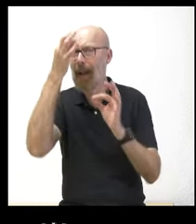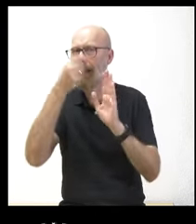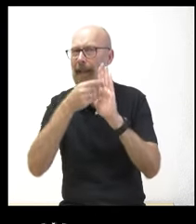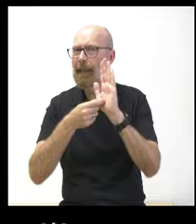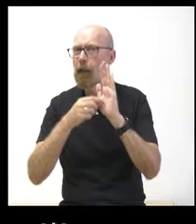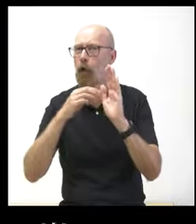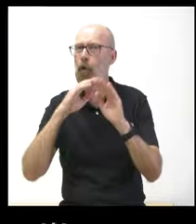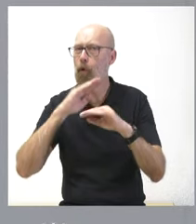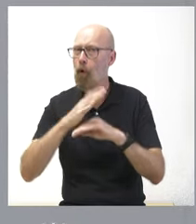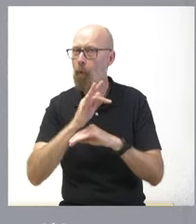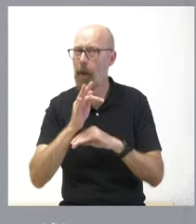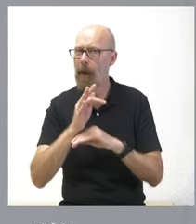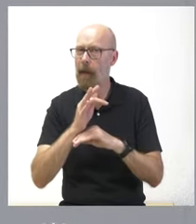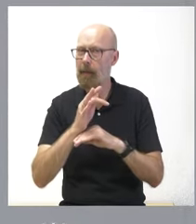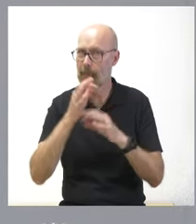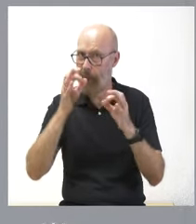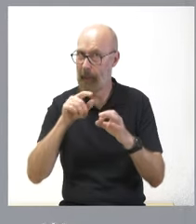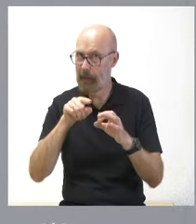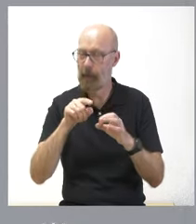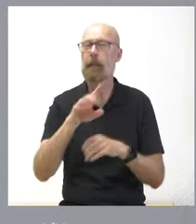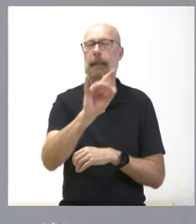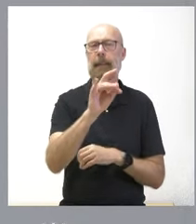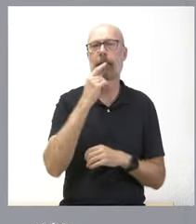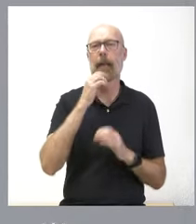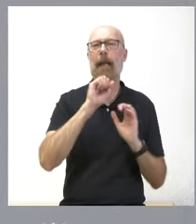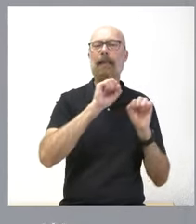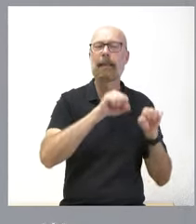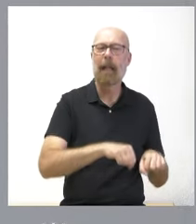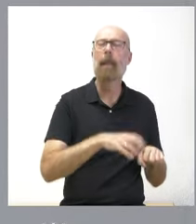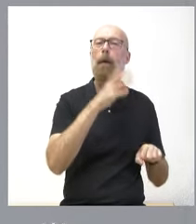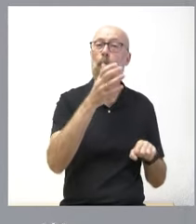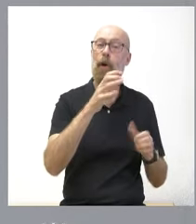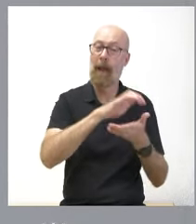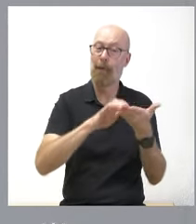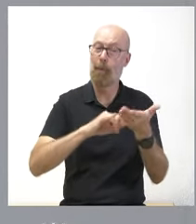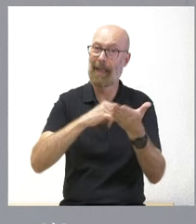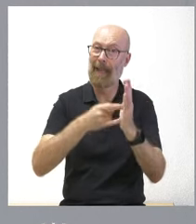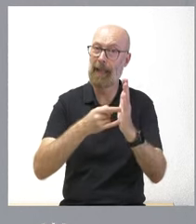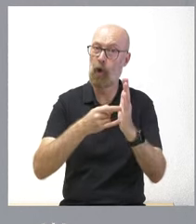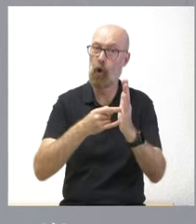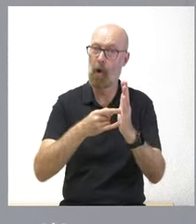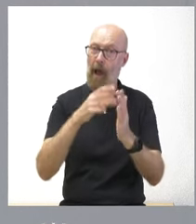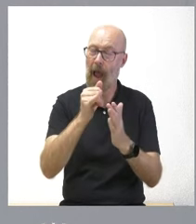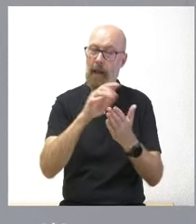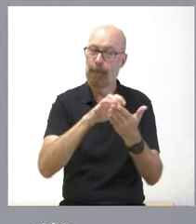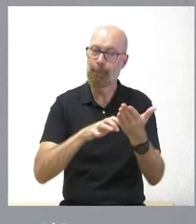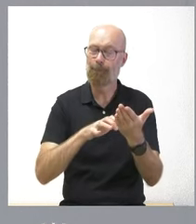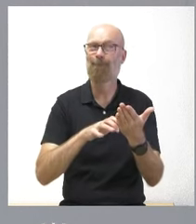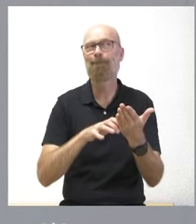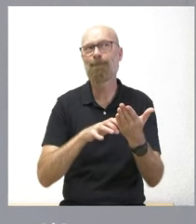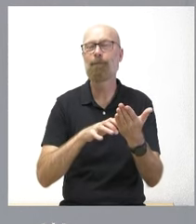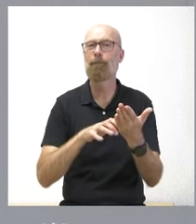¿es así? Es así no es la tardanza sino que los informes técnicos que se han recibido no son